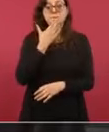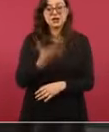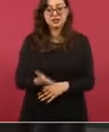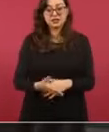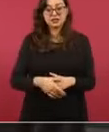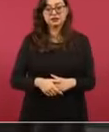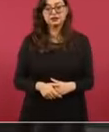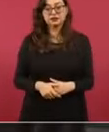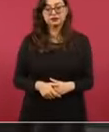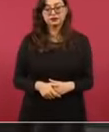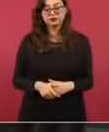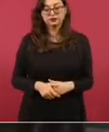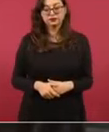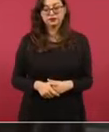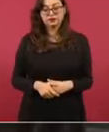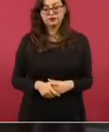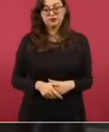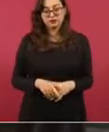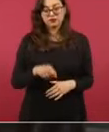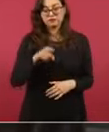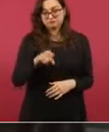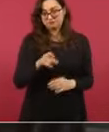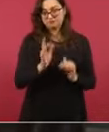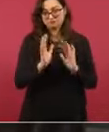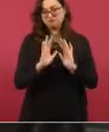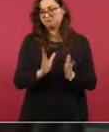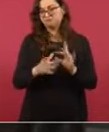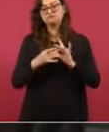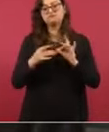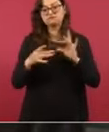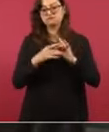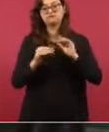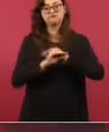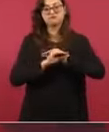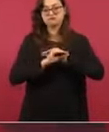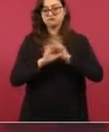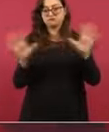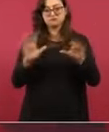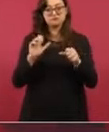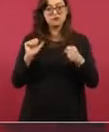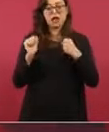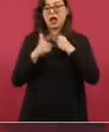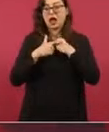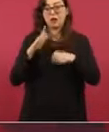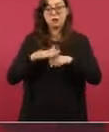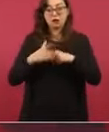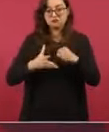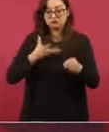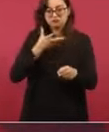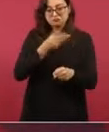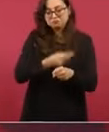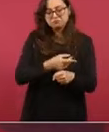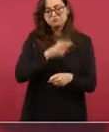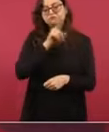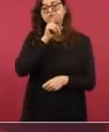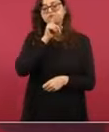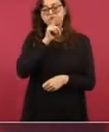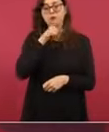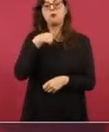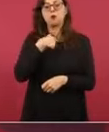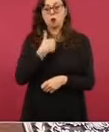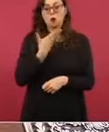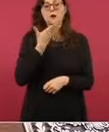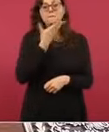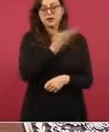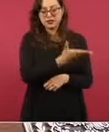Con la exposición que hiciste ya no hay nada que decir. De todas formas, le vamos a pedir